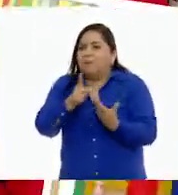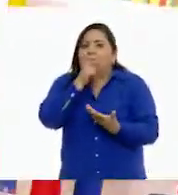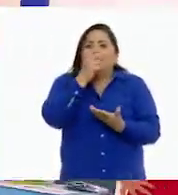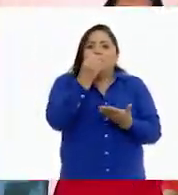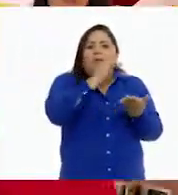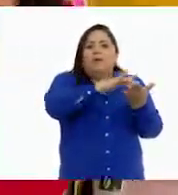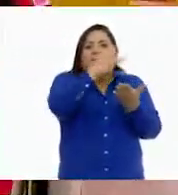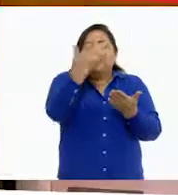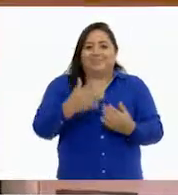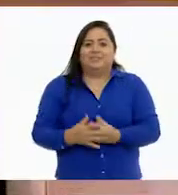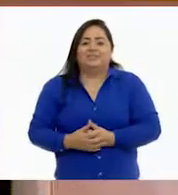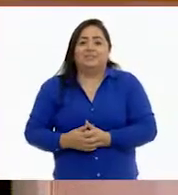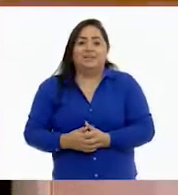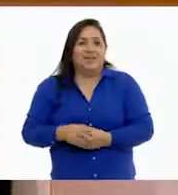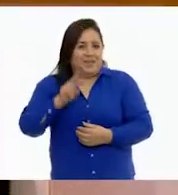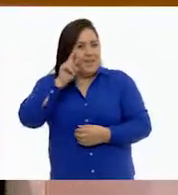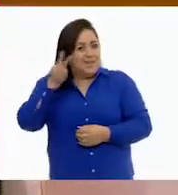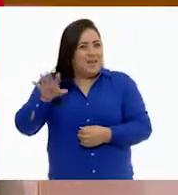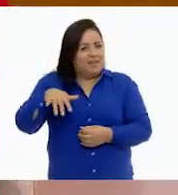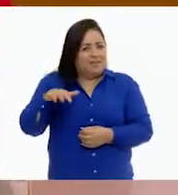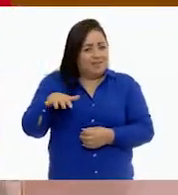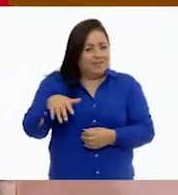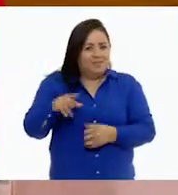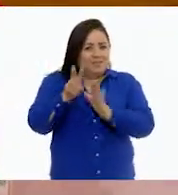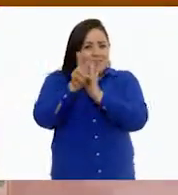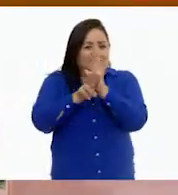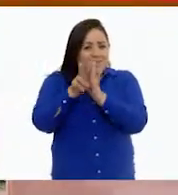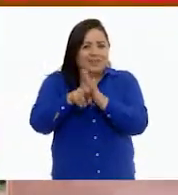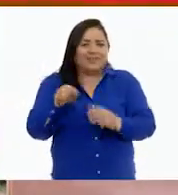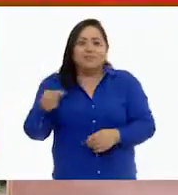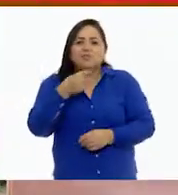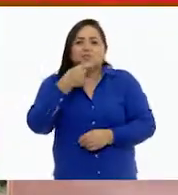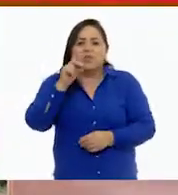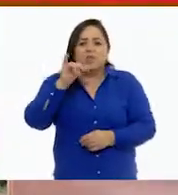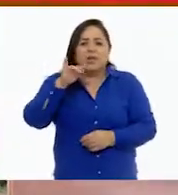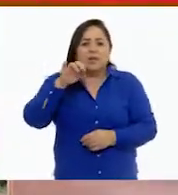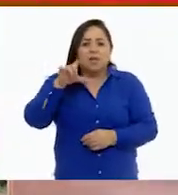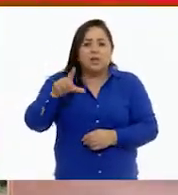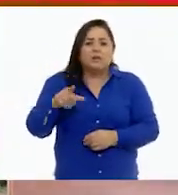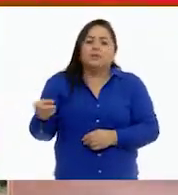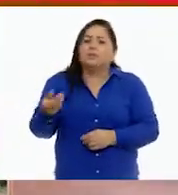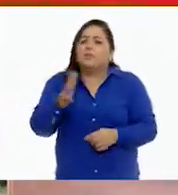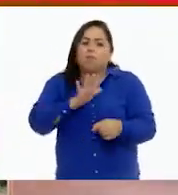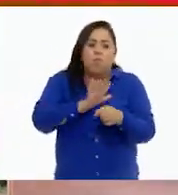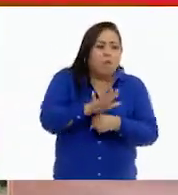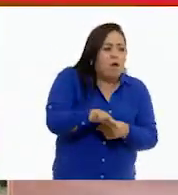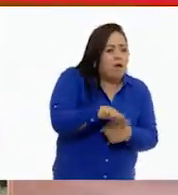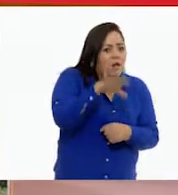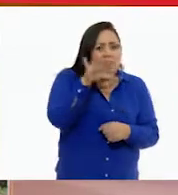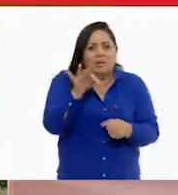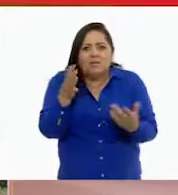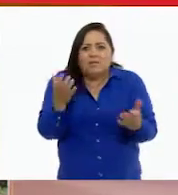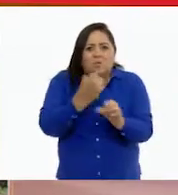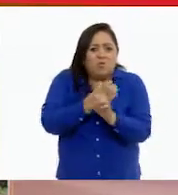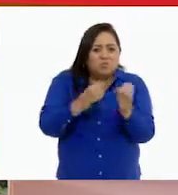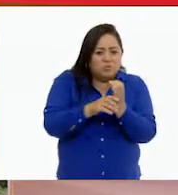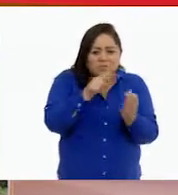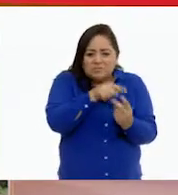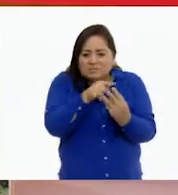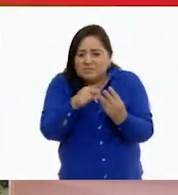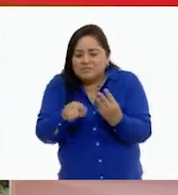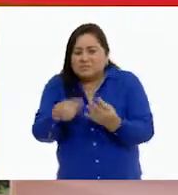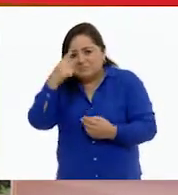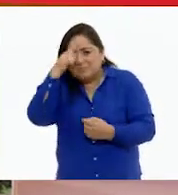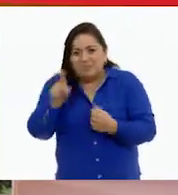Bien, acabamos de ver el video de Daniel, donde tuvo que elegir ciertas cosas para